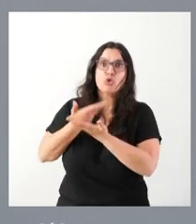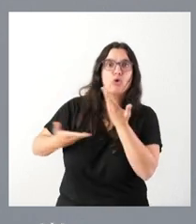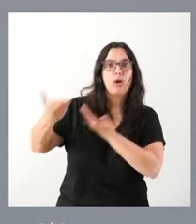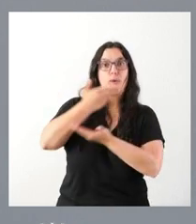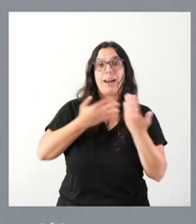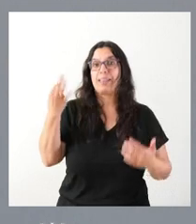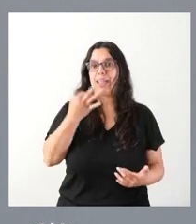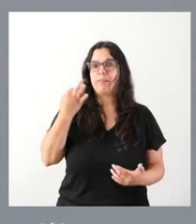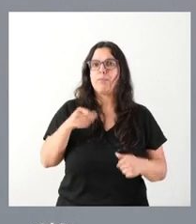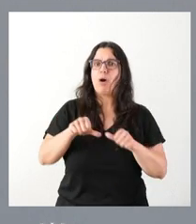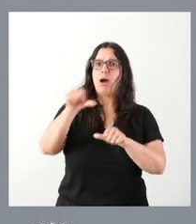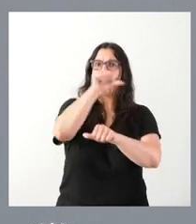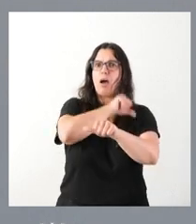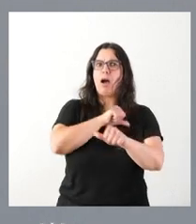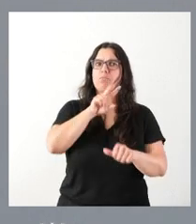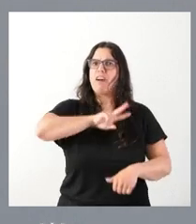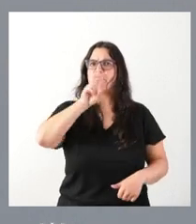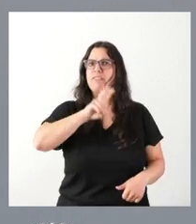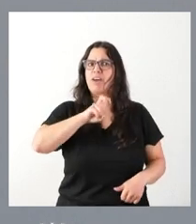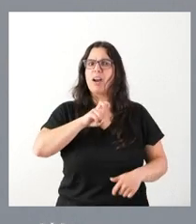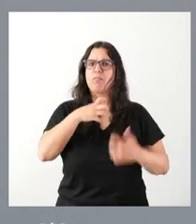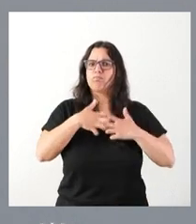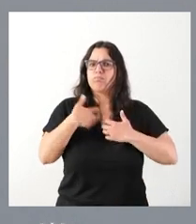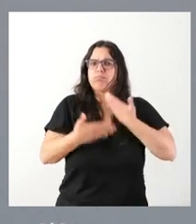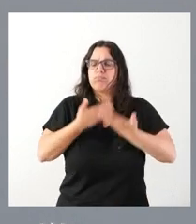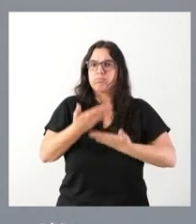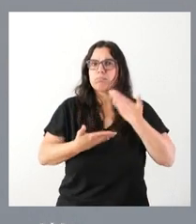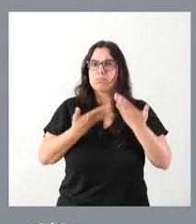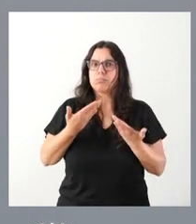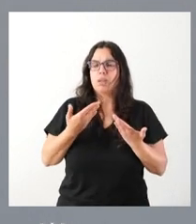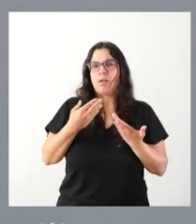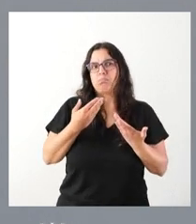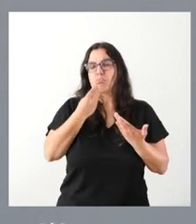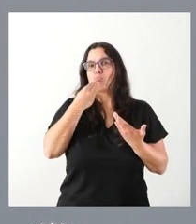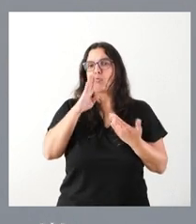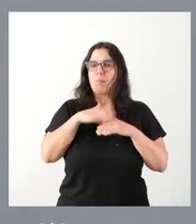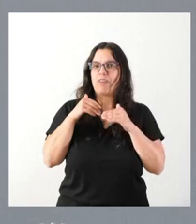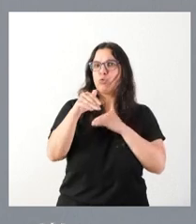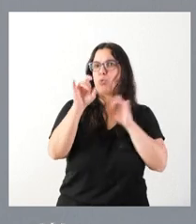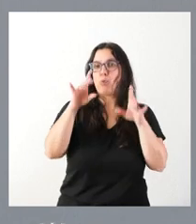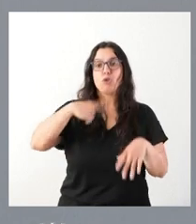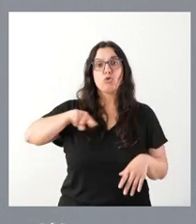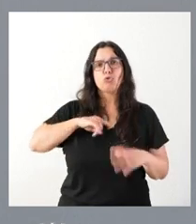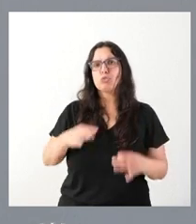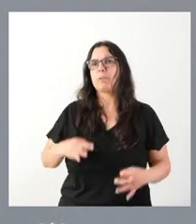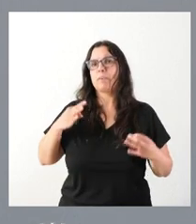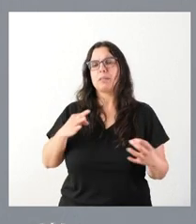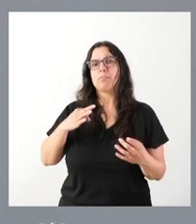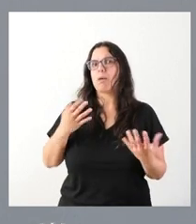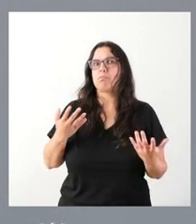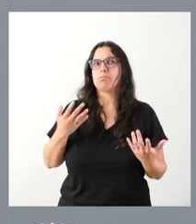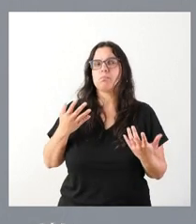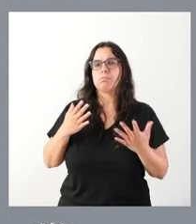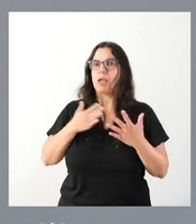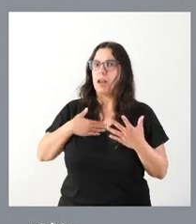muy válidos en otras ocasiones y sería bueno tener precedentes válidos en el futuro. Nosotros nos van a encontrar siempre en la idea del